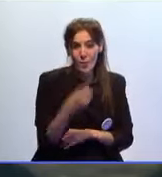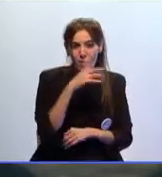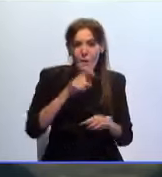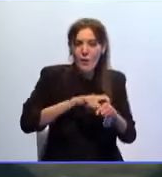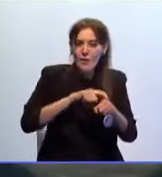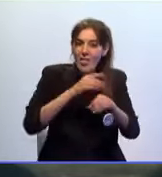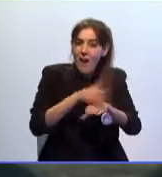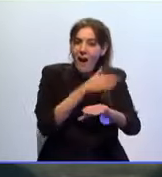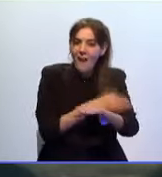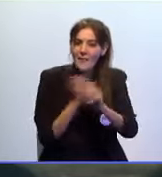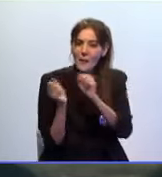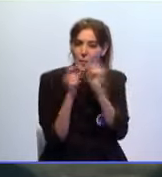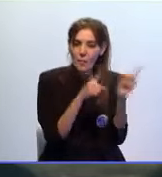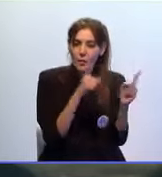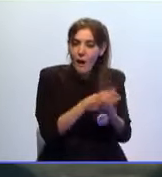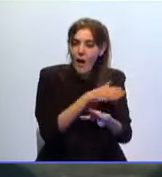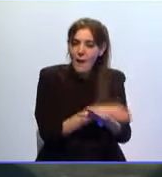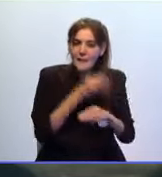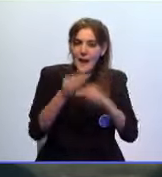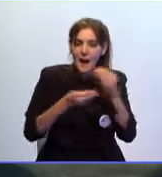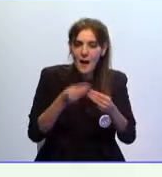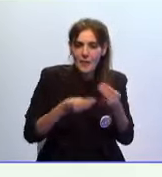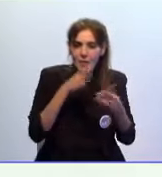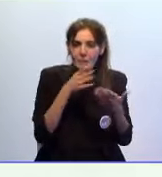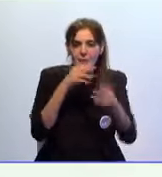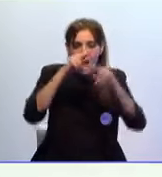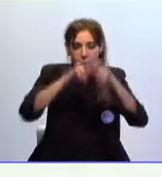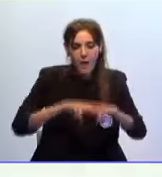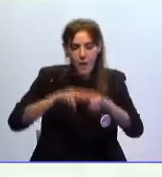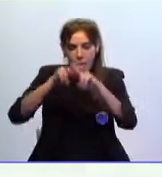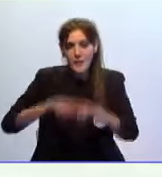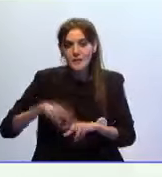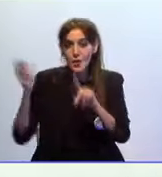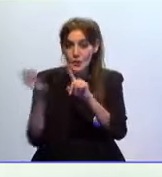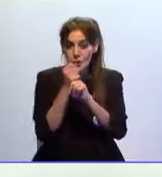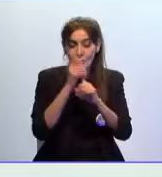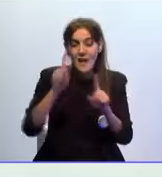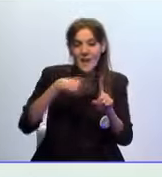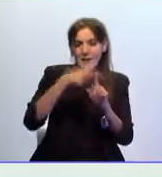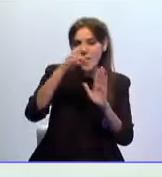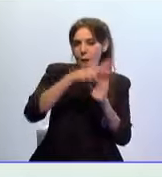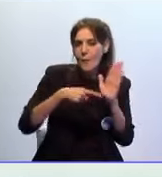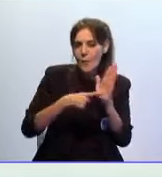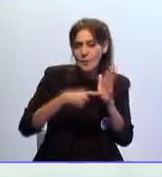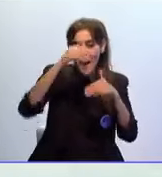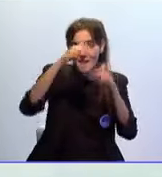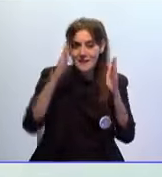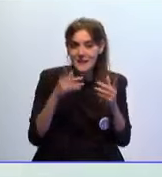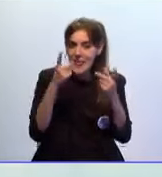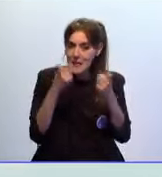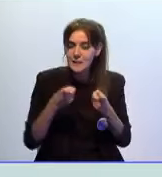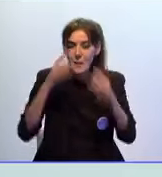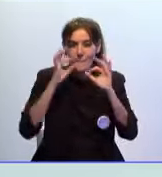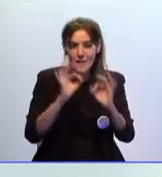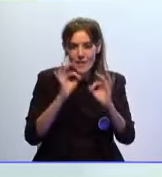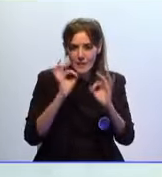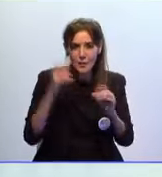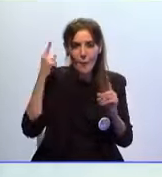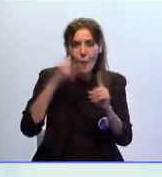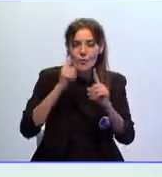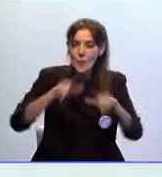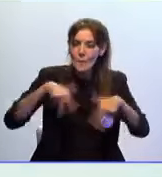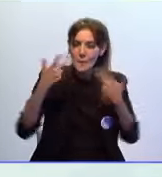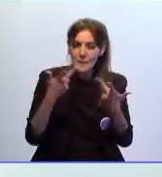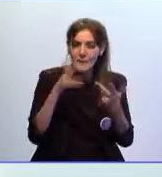carácter previo a la evacuación debieron completarse los estudios diagnósticos y las medidas asistenciales precisas que permitieron